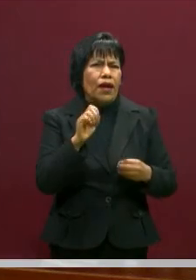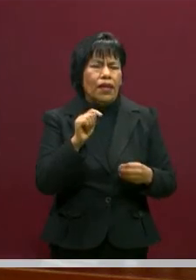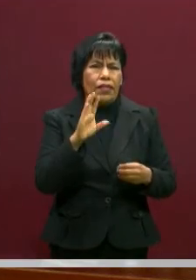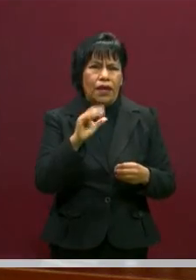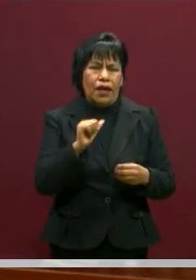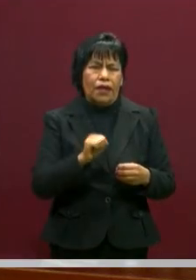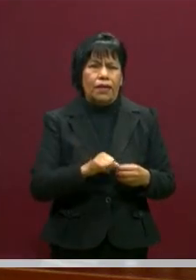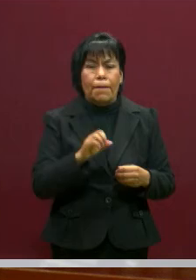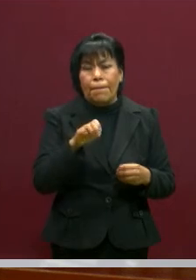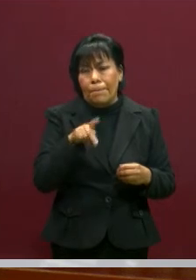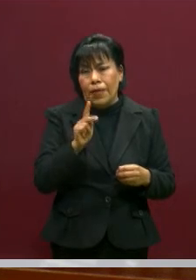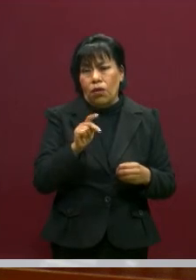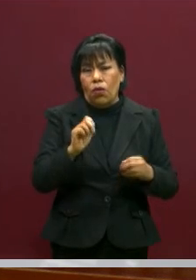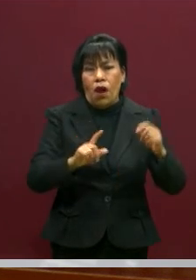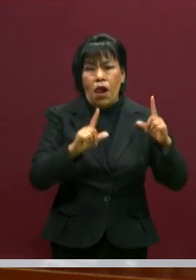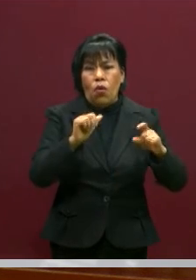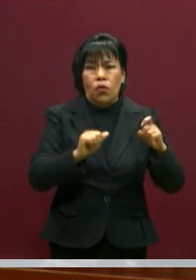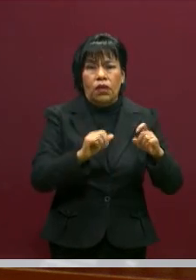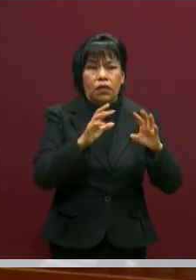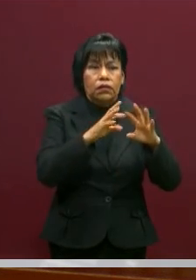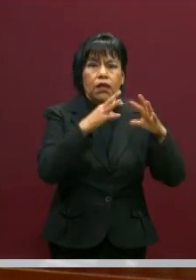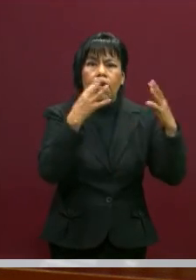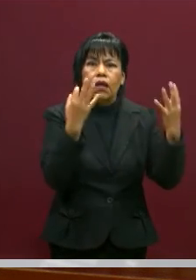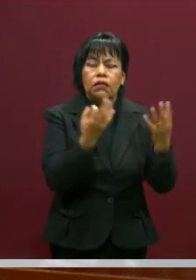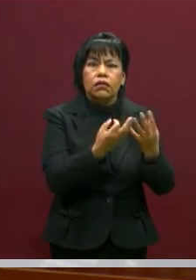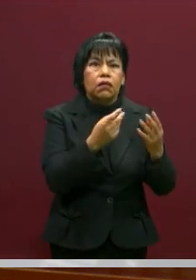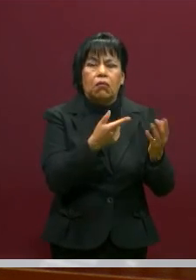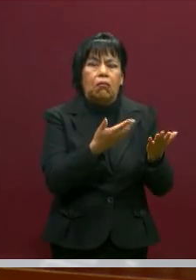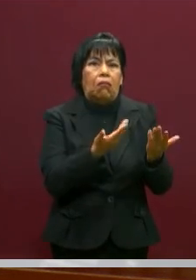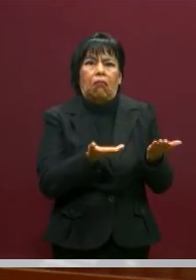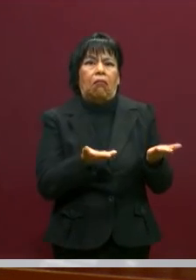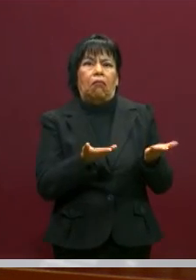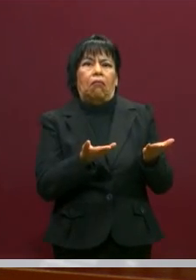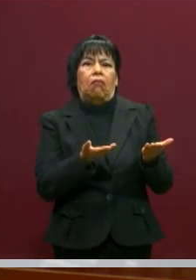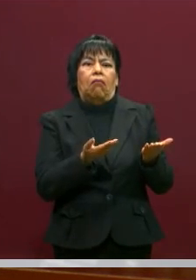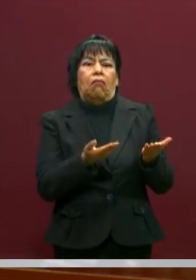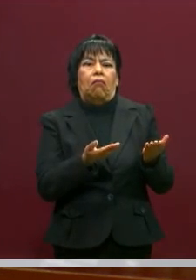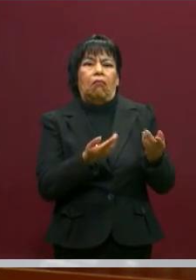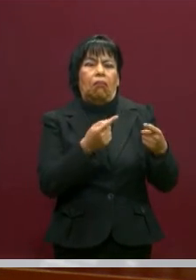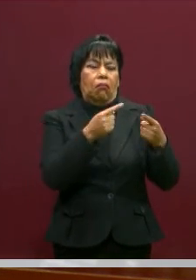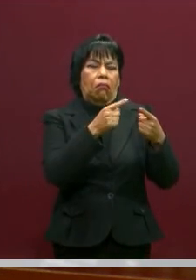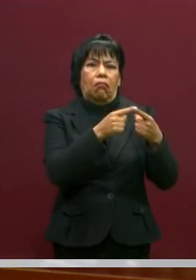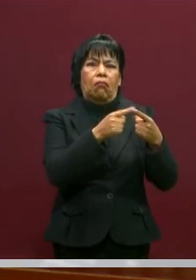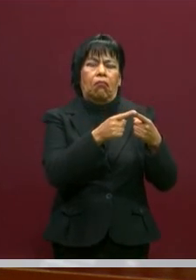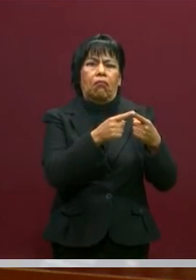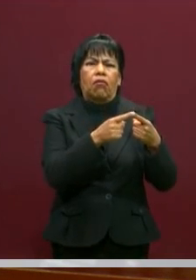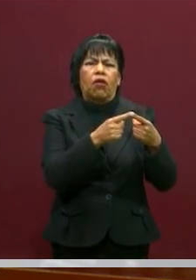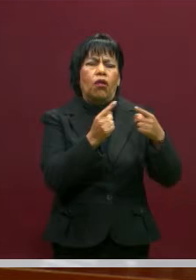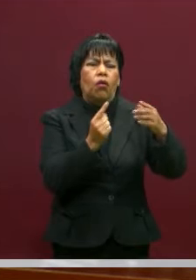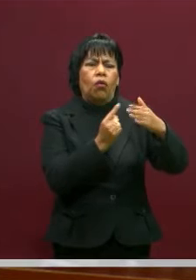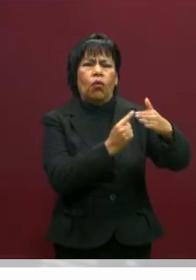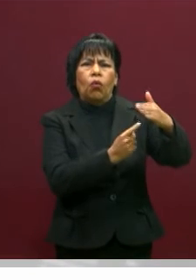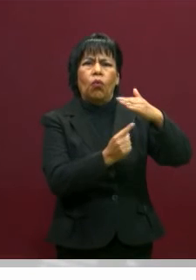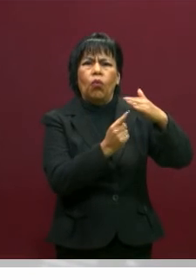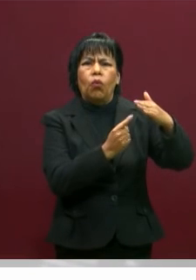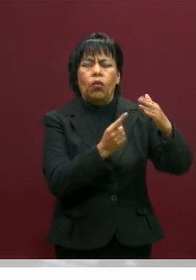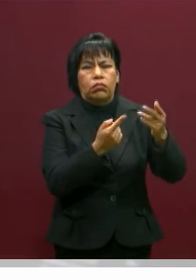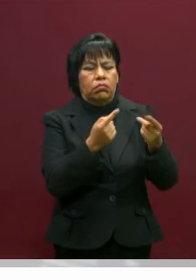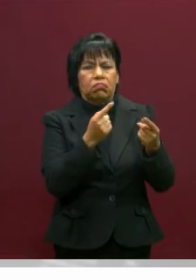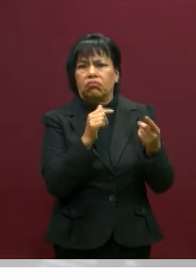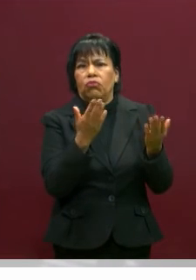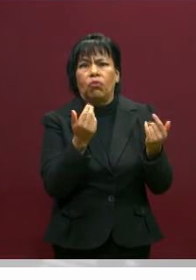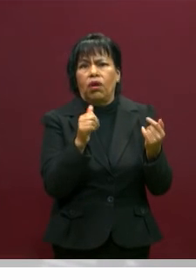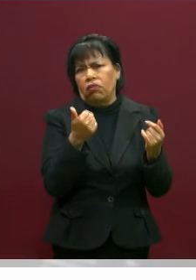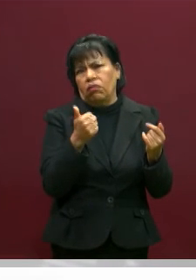pero algunas no colocaban a la tierra como algo de cuidado. La morada es nuestra morada. donde habitamos, exactamente, que no tenemos